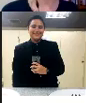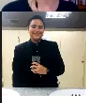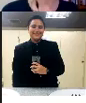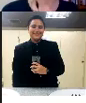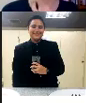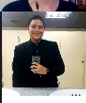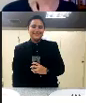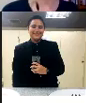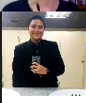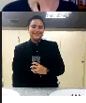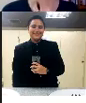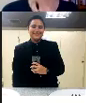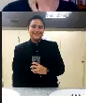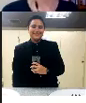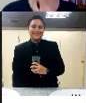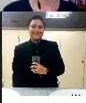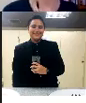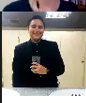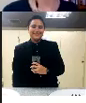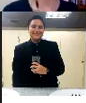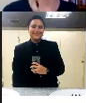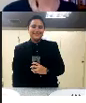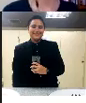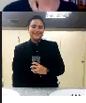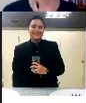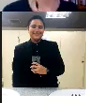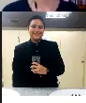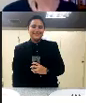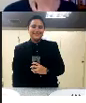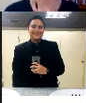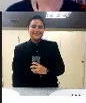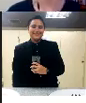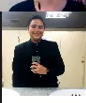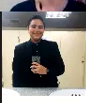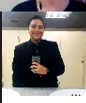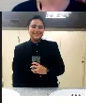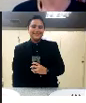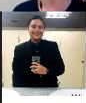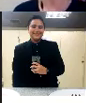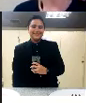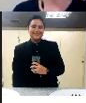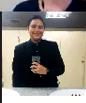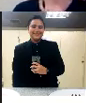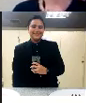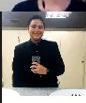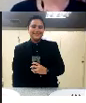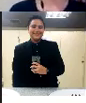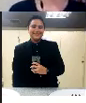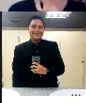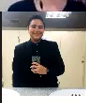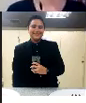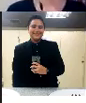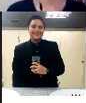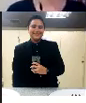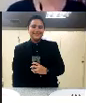a un país o a una región pues no el mercado no es China ni Estados Unidos ni Europa y